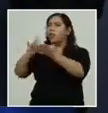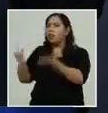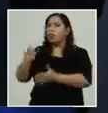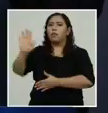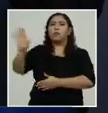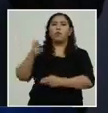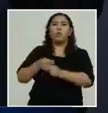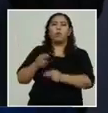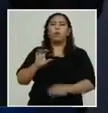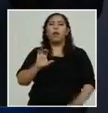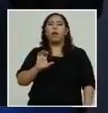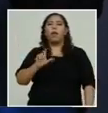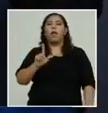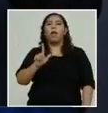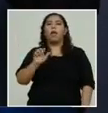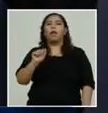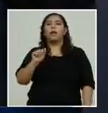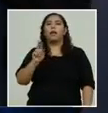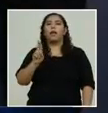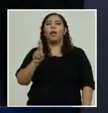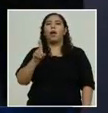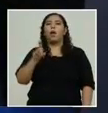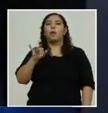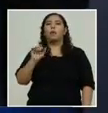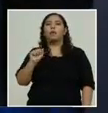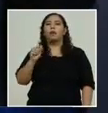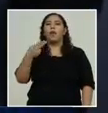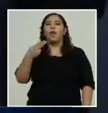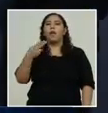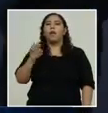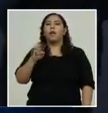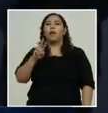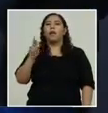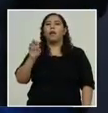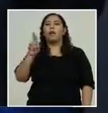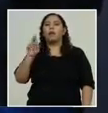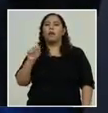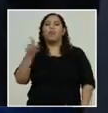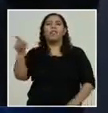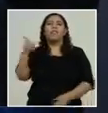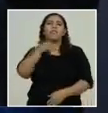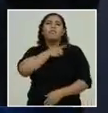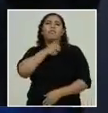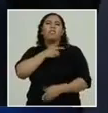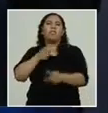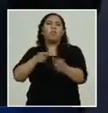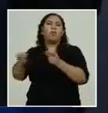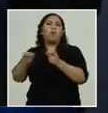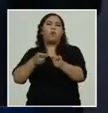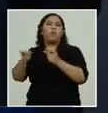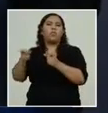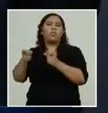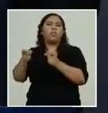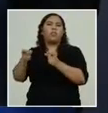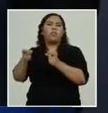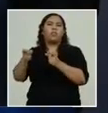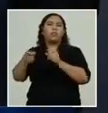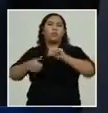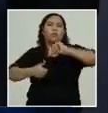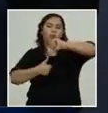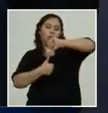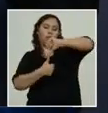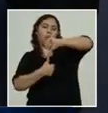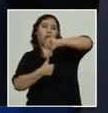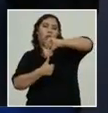directora del centro de coordinación para la prevención de desastres de América Central y la República